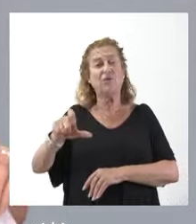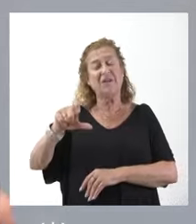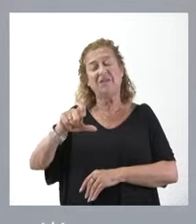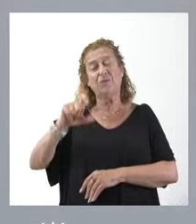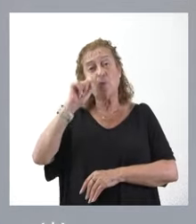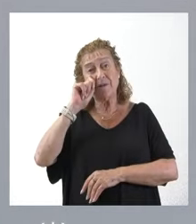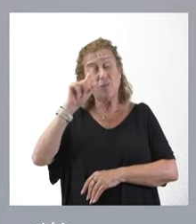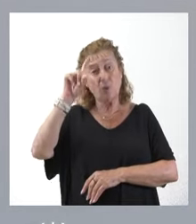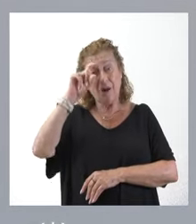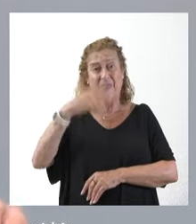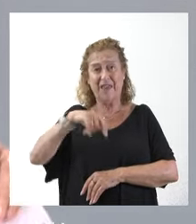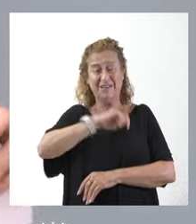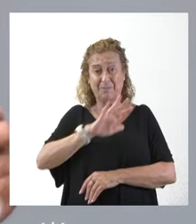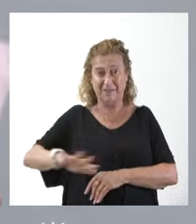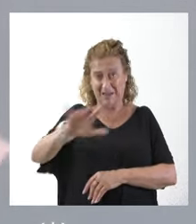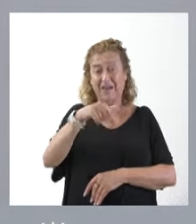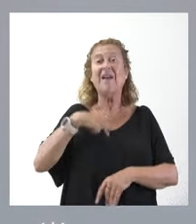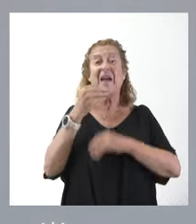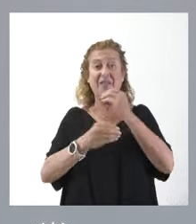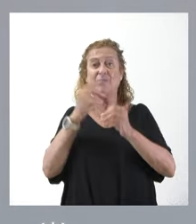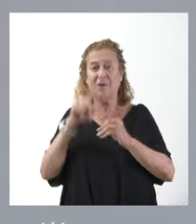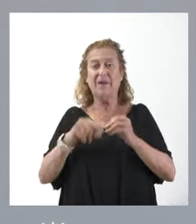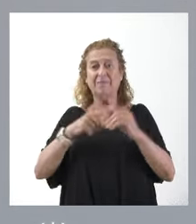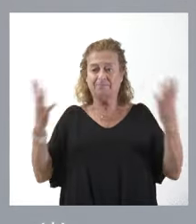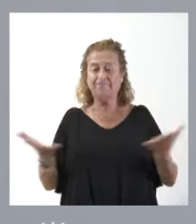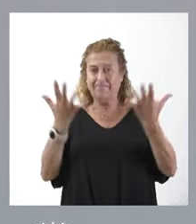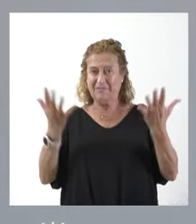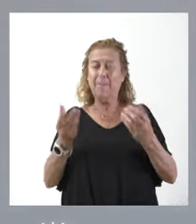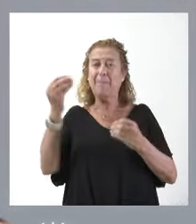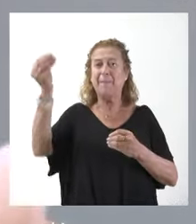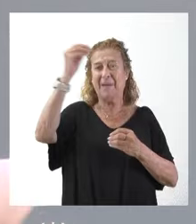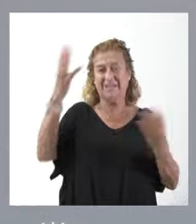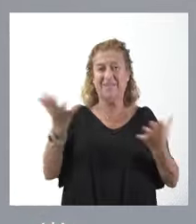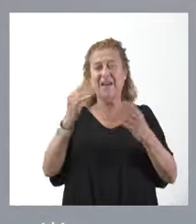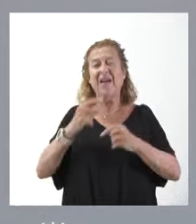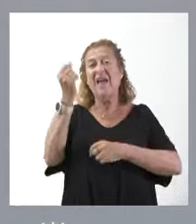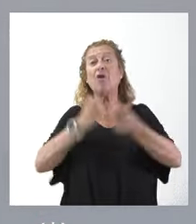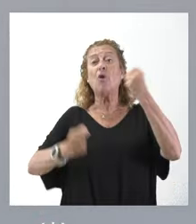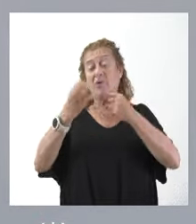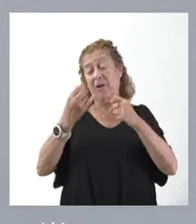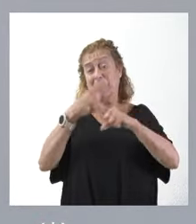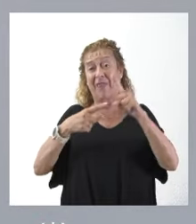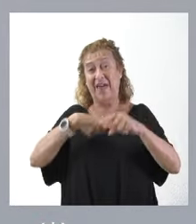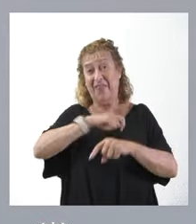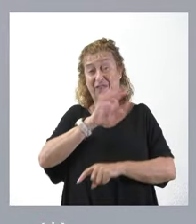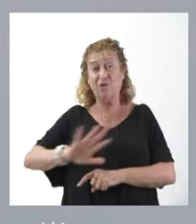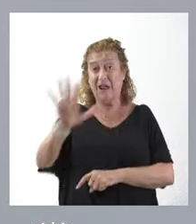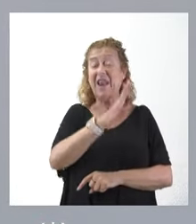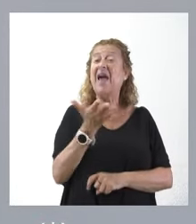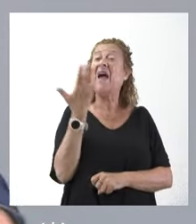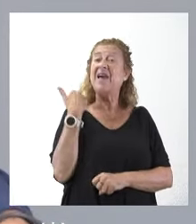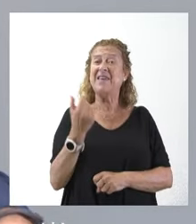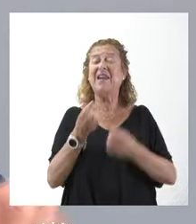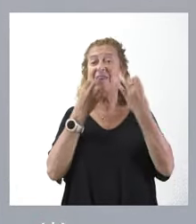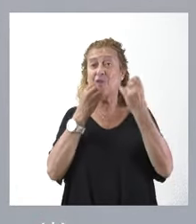Esto hace también que estemos experimentando un crecimiento económico mayor que la media nacional. Ayer el informe de la